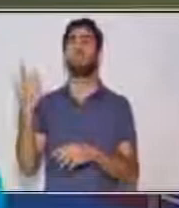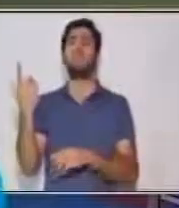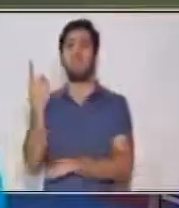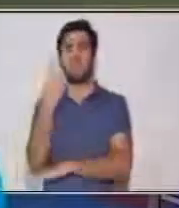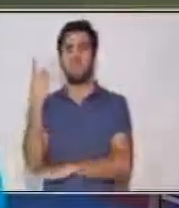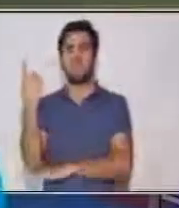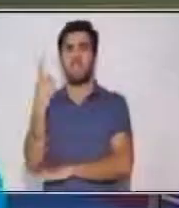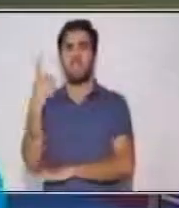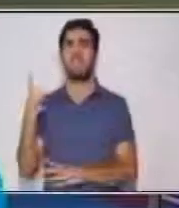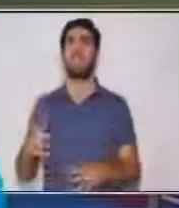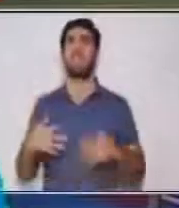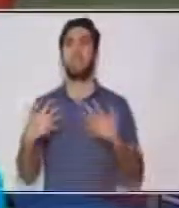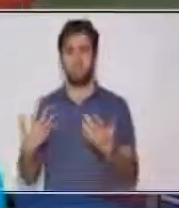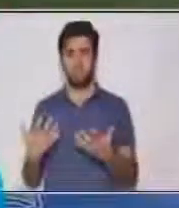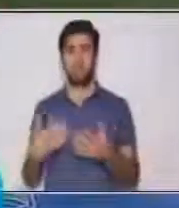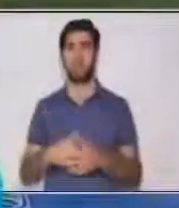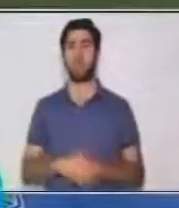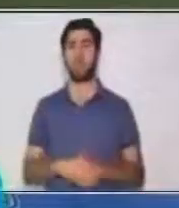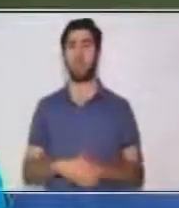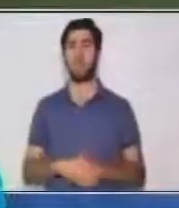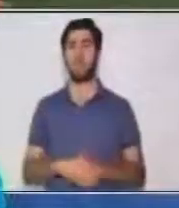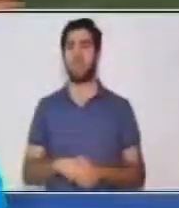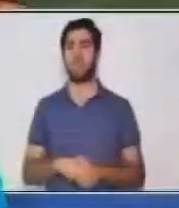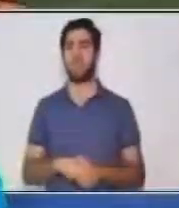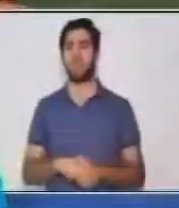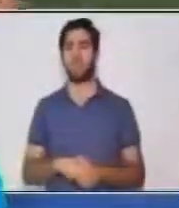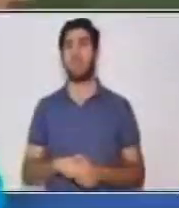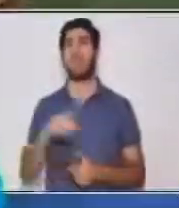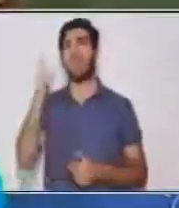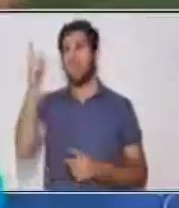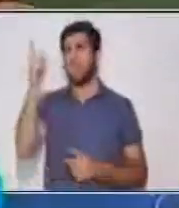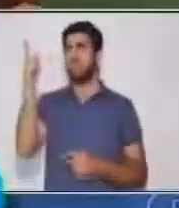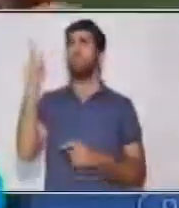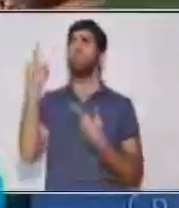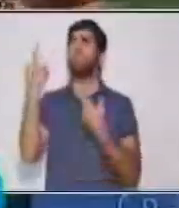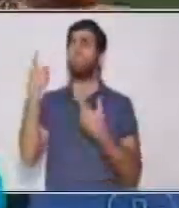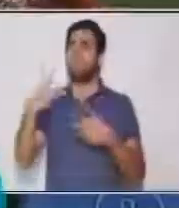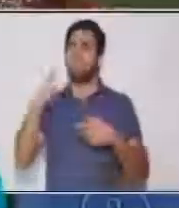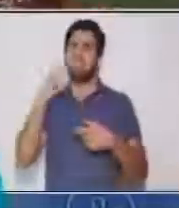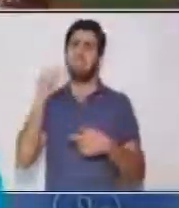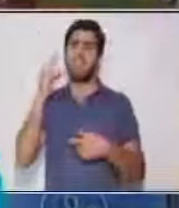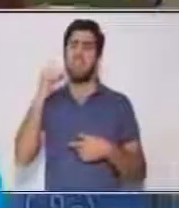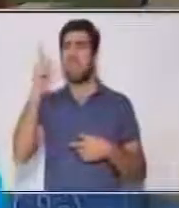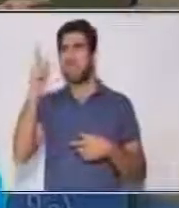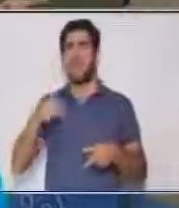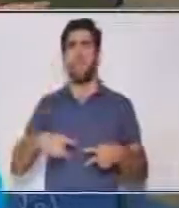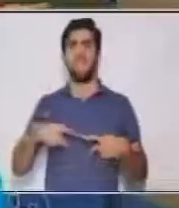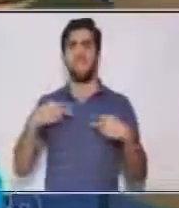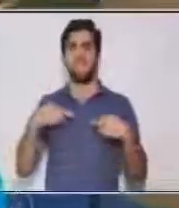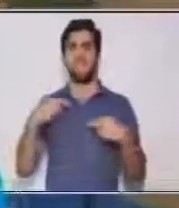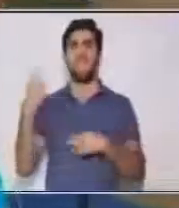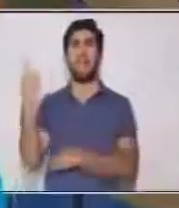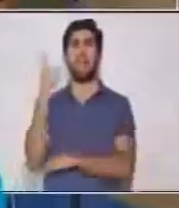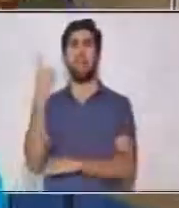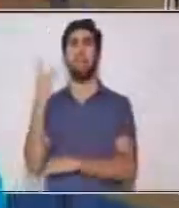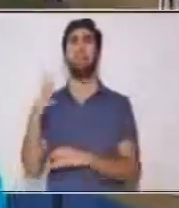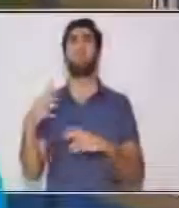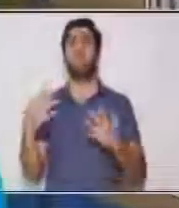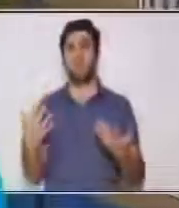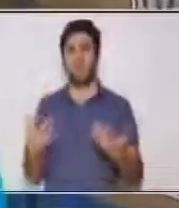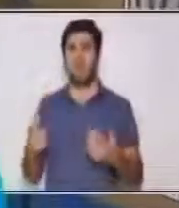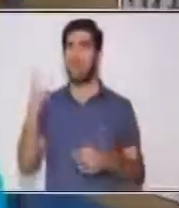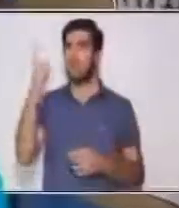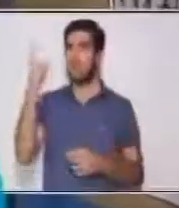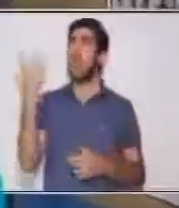que haya vivido esa persona. Puede haber sido que vivió